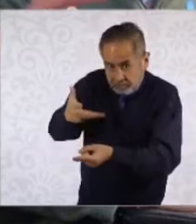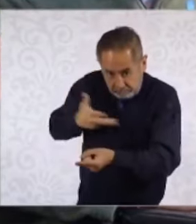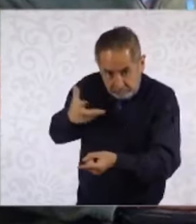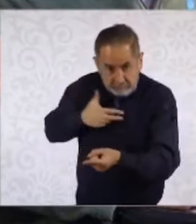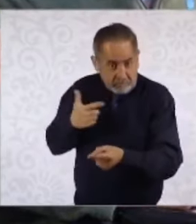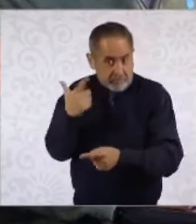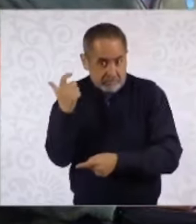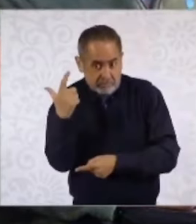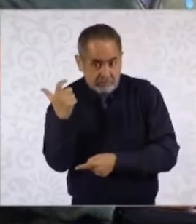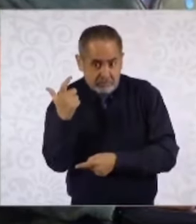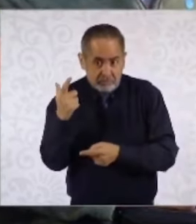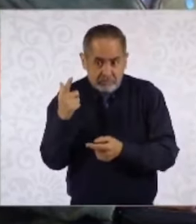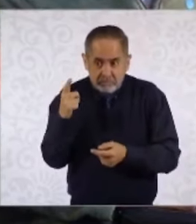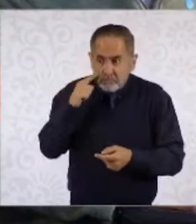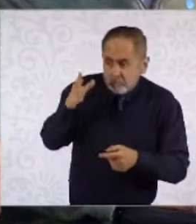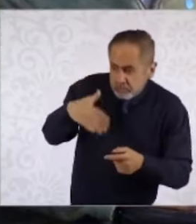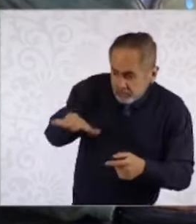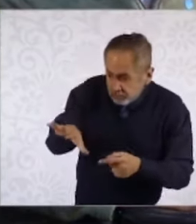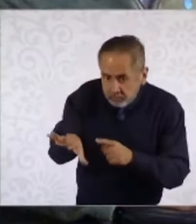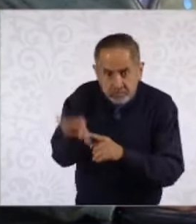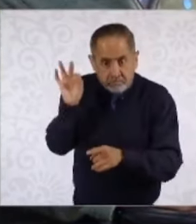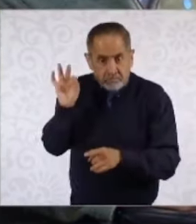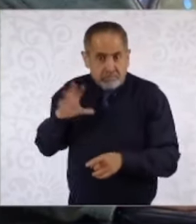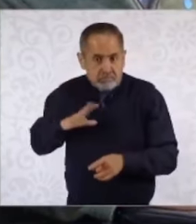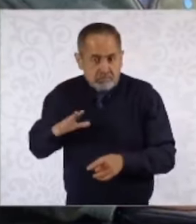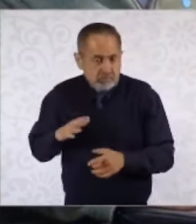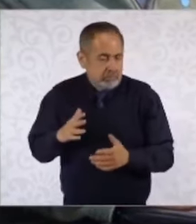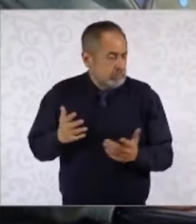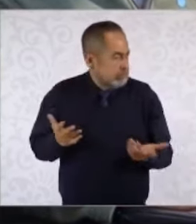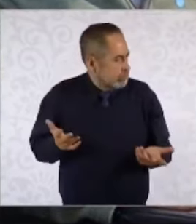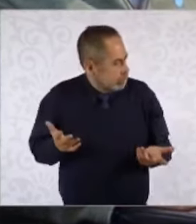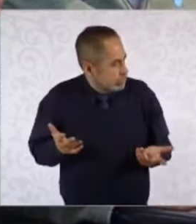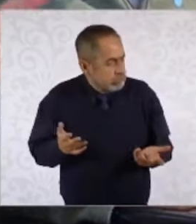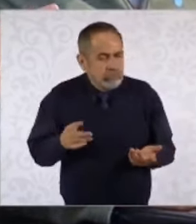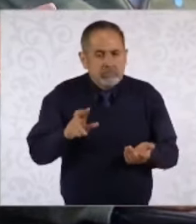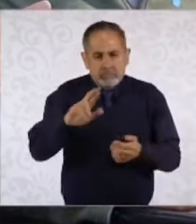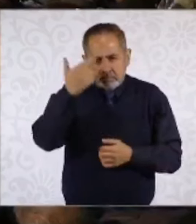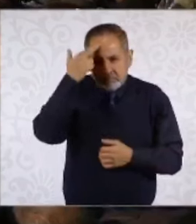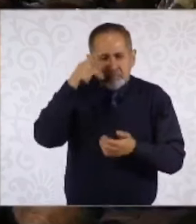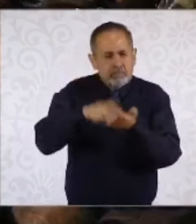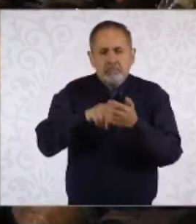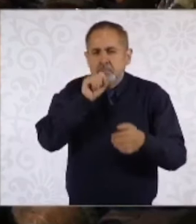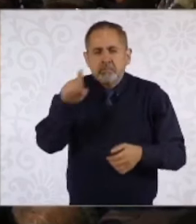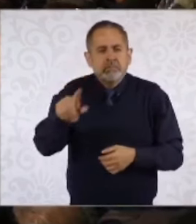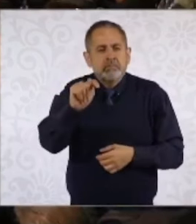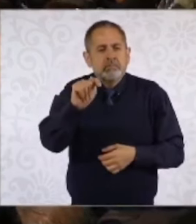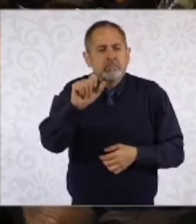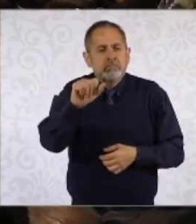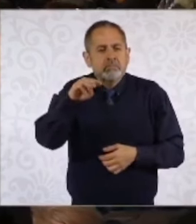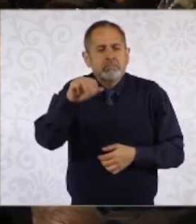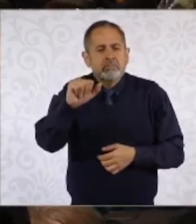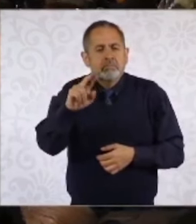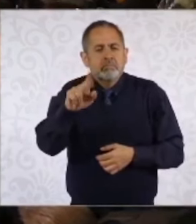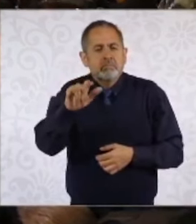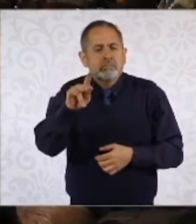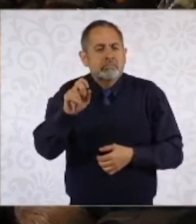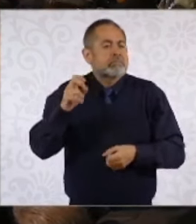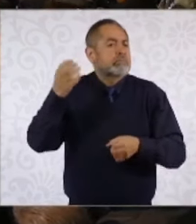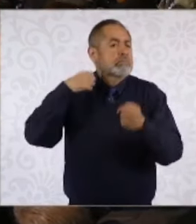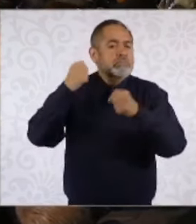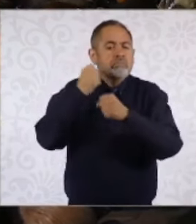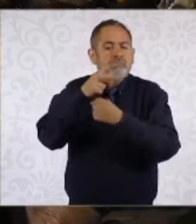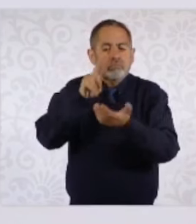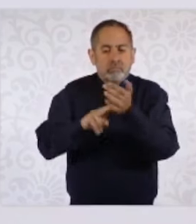el camión donde viajaban los migrantes, porque acordamos el caso de Tamaulipas de 2021, donde